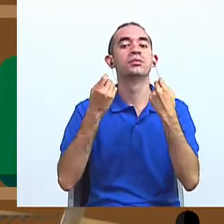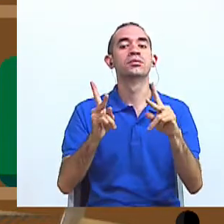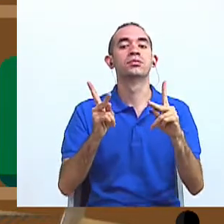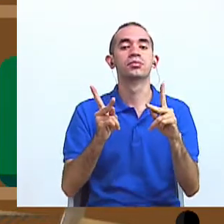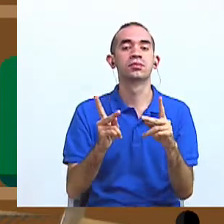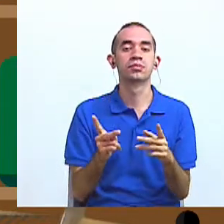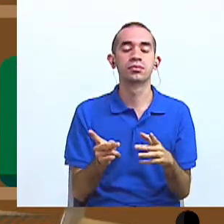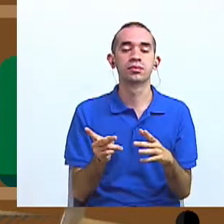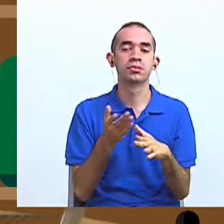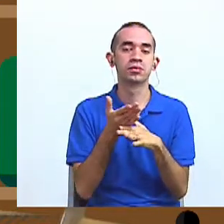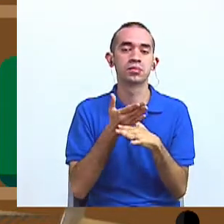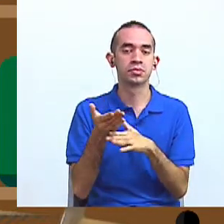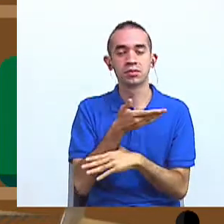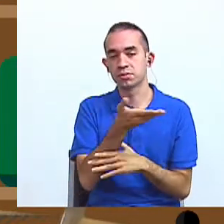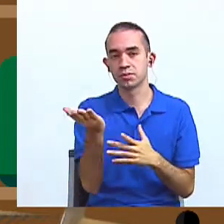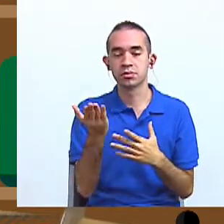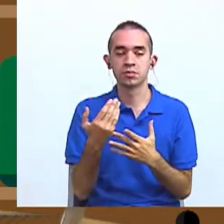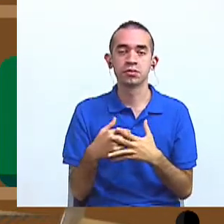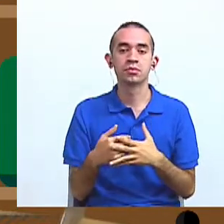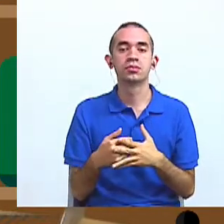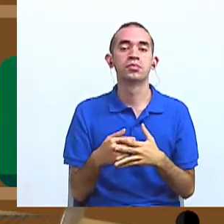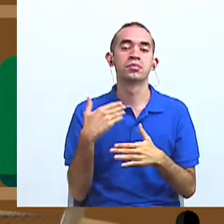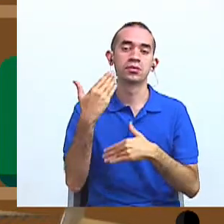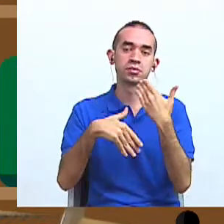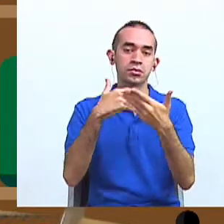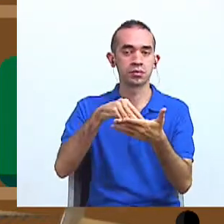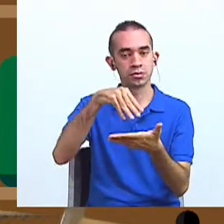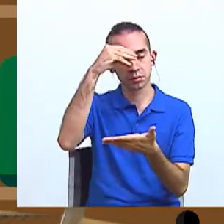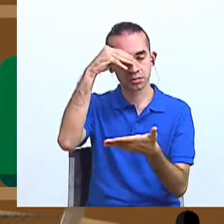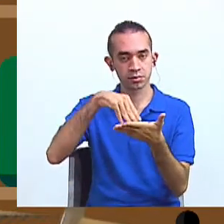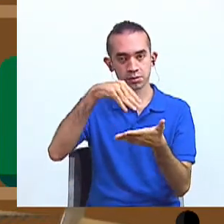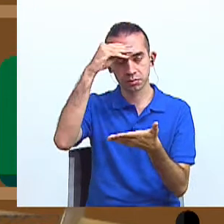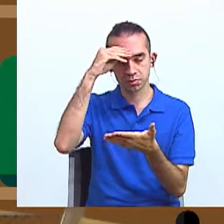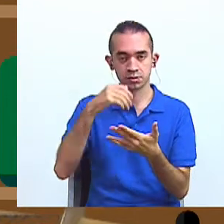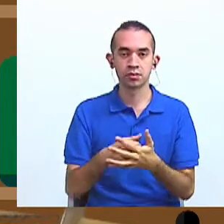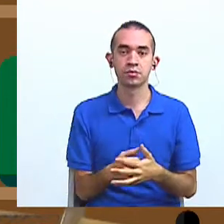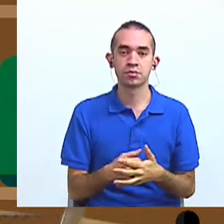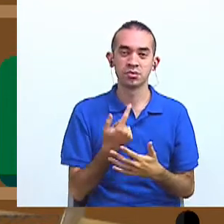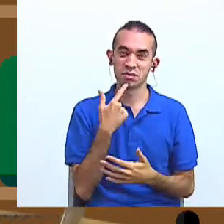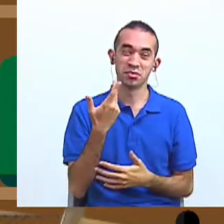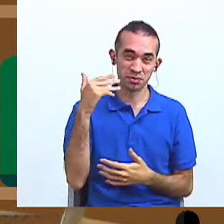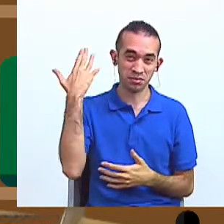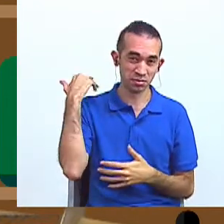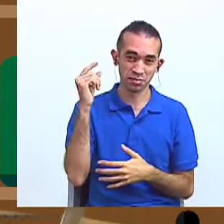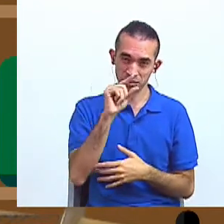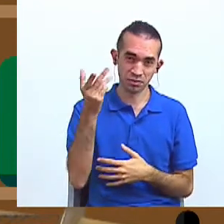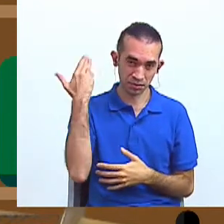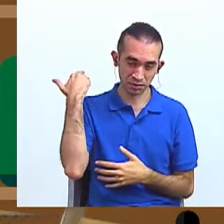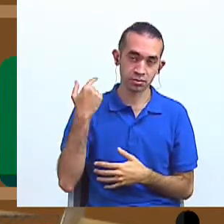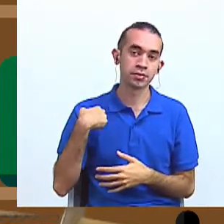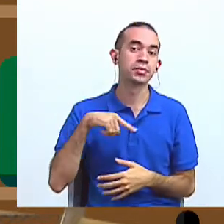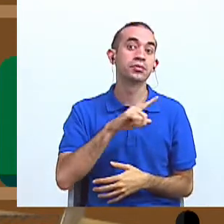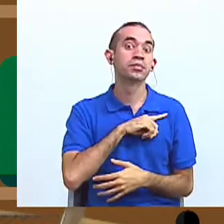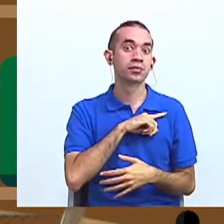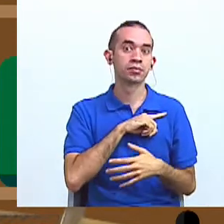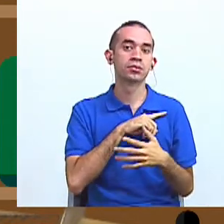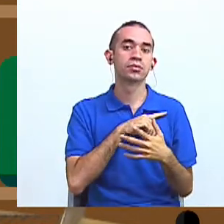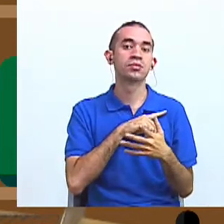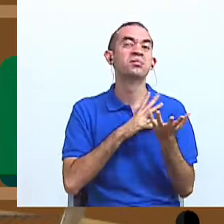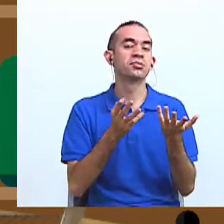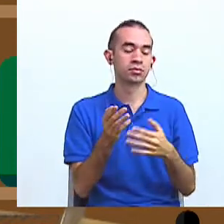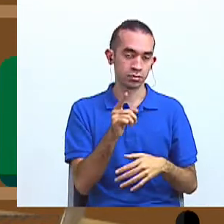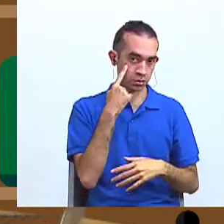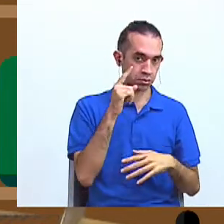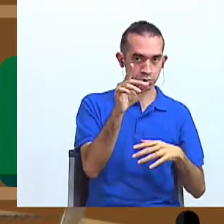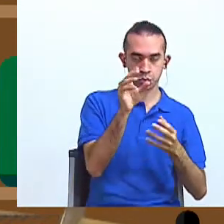compartir con ustedes estos procesos de aprendizaje. Como lo hemos dicho en semanas anteriores, nosotros somos un acompañamiento,